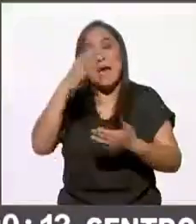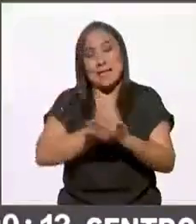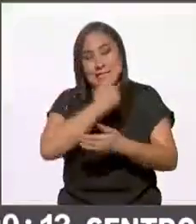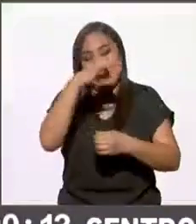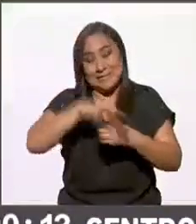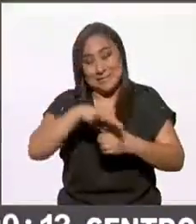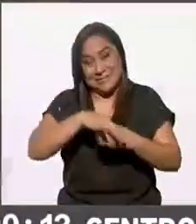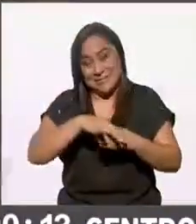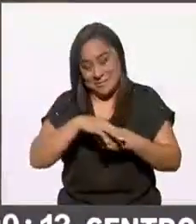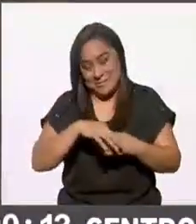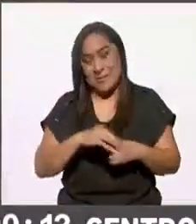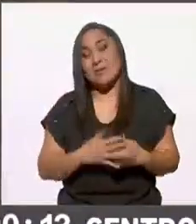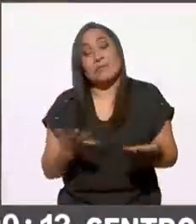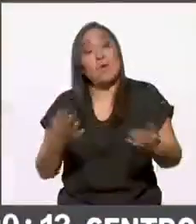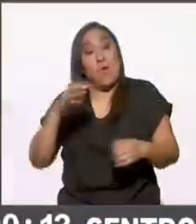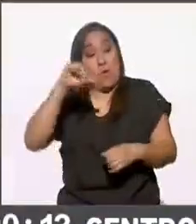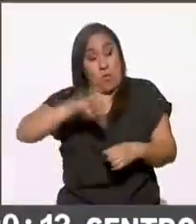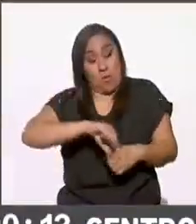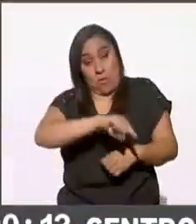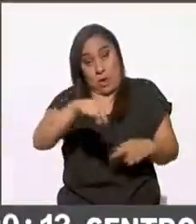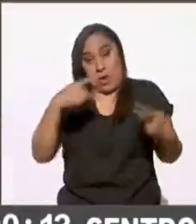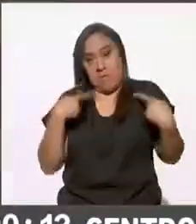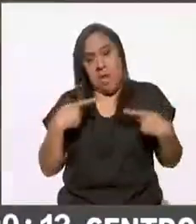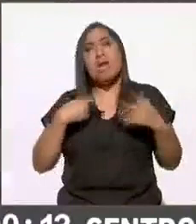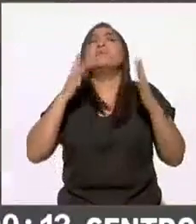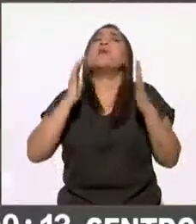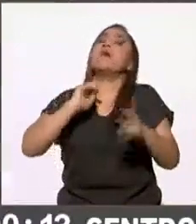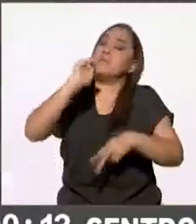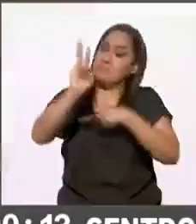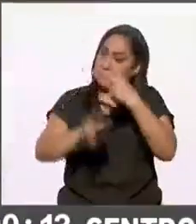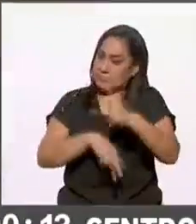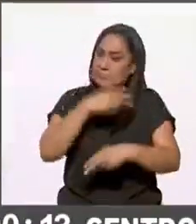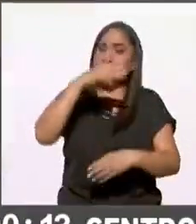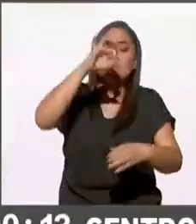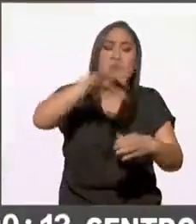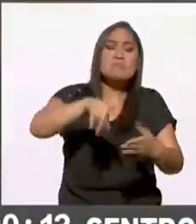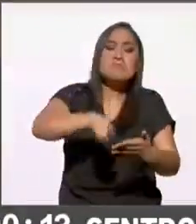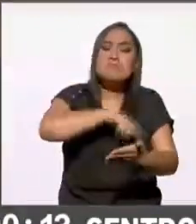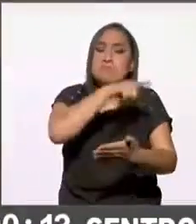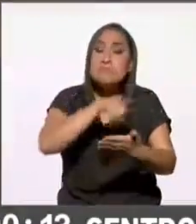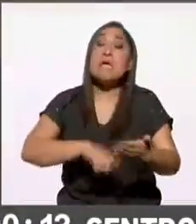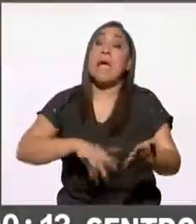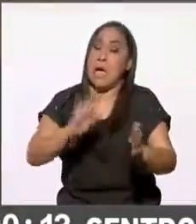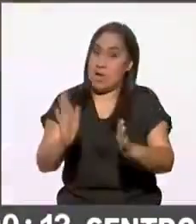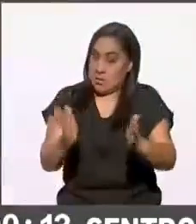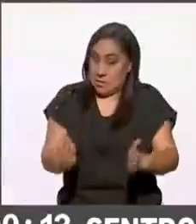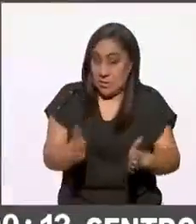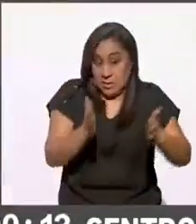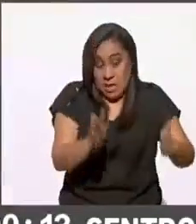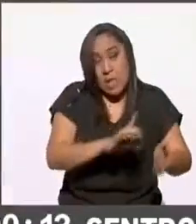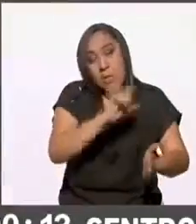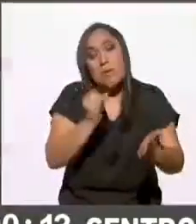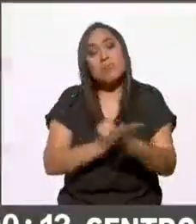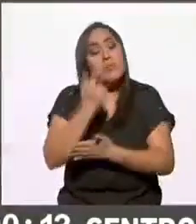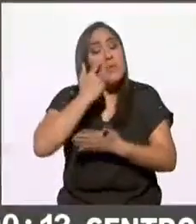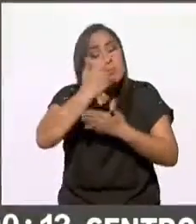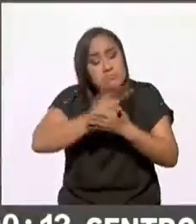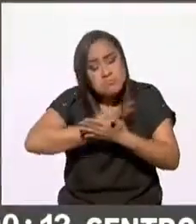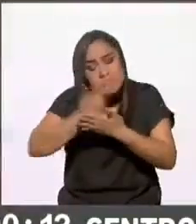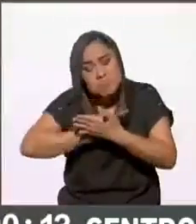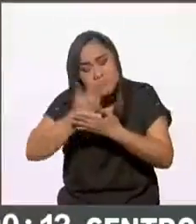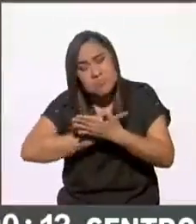porque hoy la ciudadanía salió a la urna colocó su voto pero ahora lo que sigue es contarlo y tener los resultados definitivos el próximo